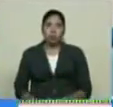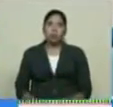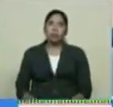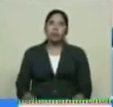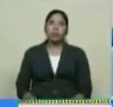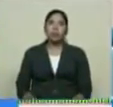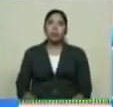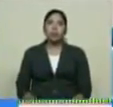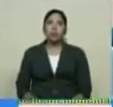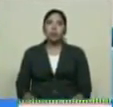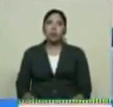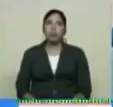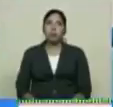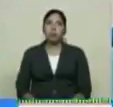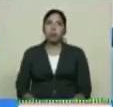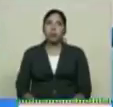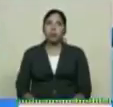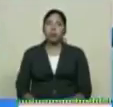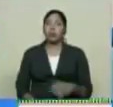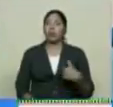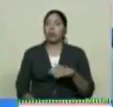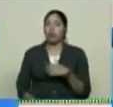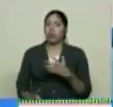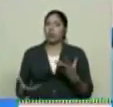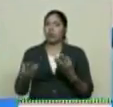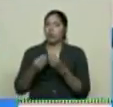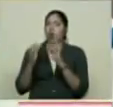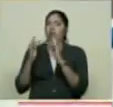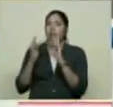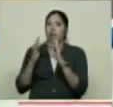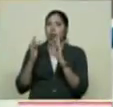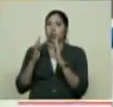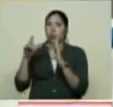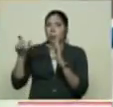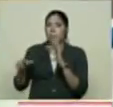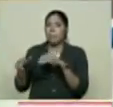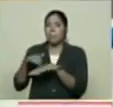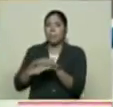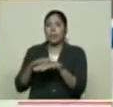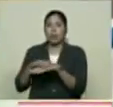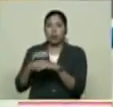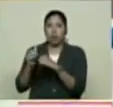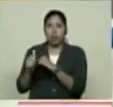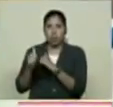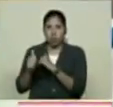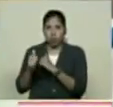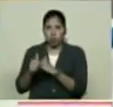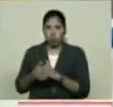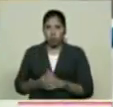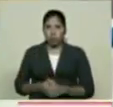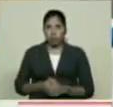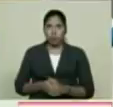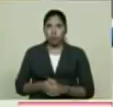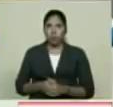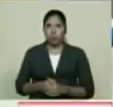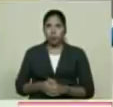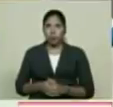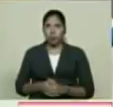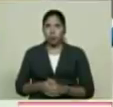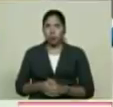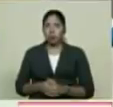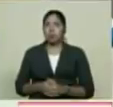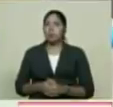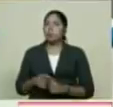Con el ministro Pedro Hemos estado en contacto Por sus ocupaciones Además Ahorita tenía una tarea